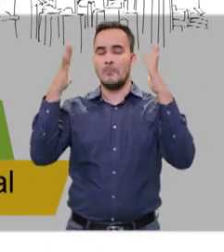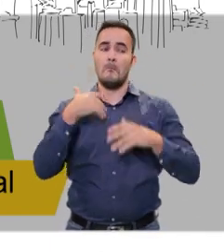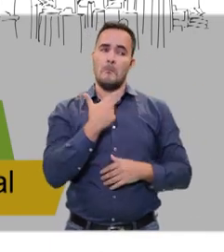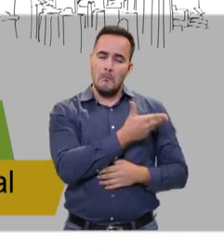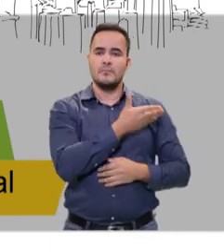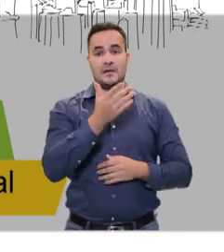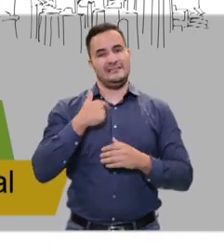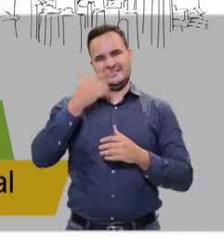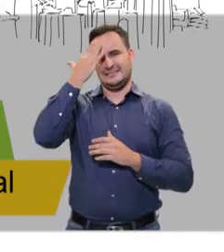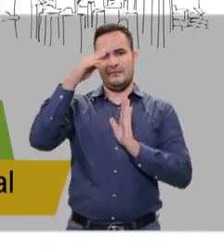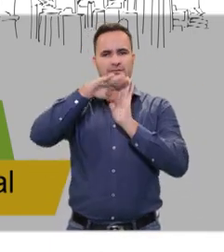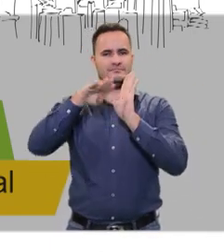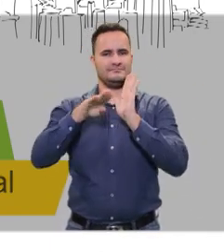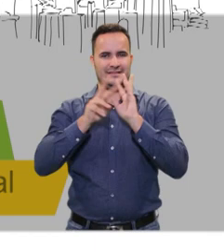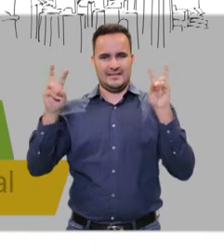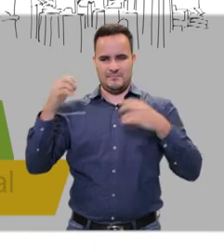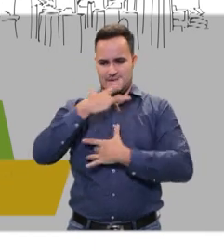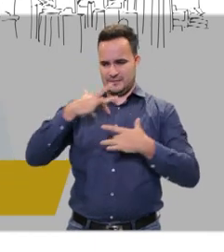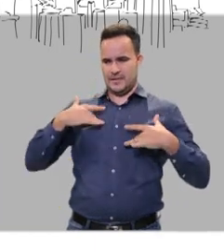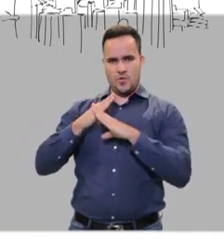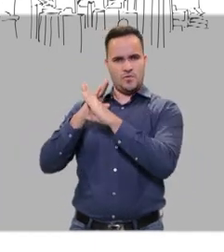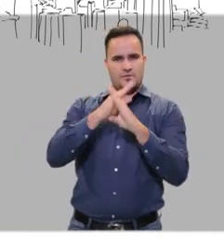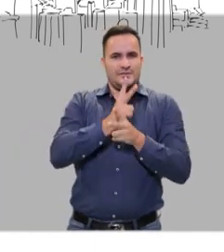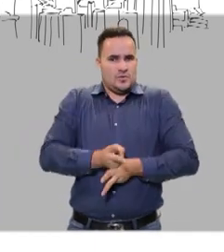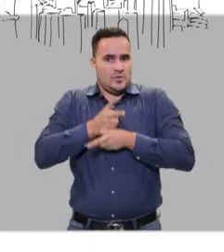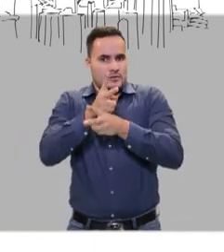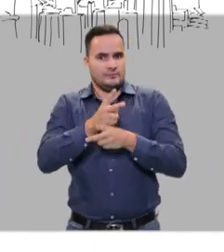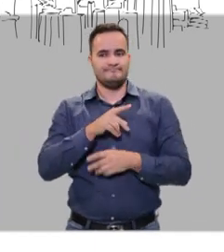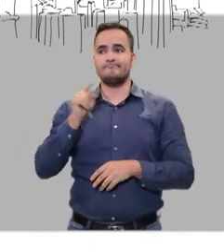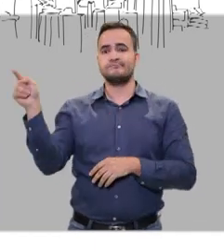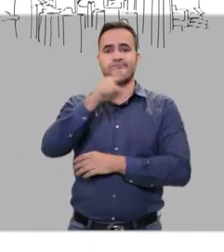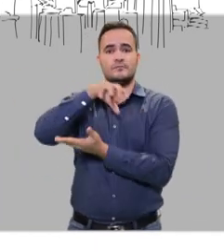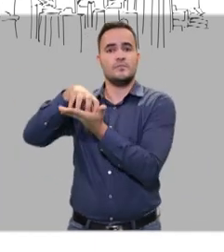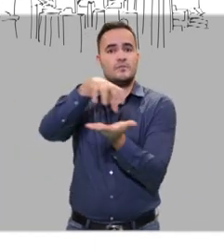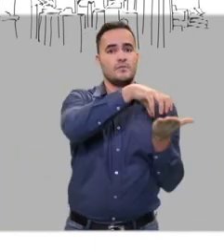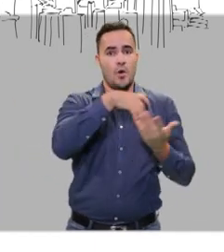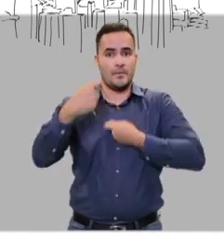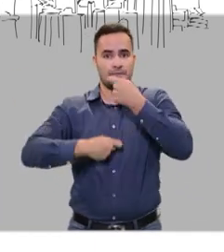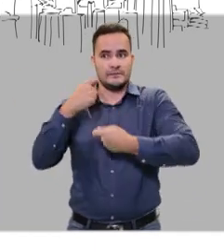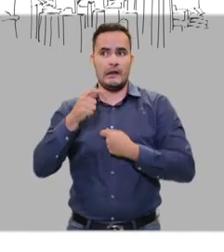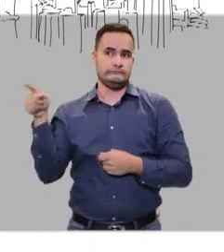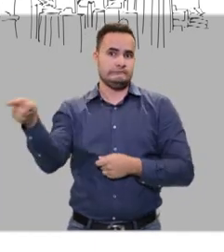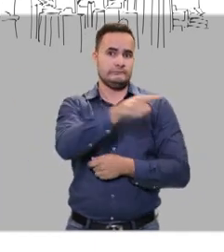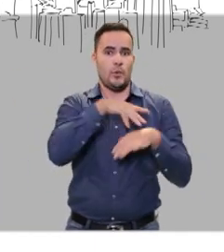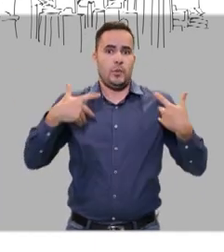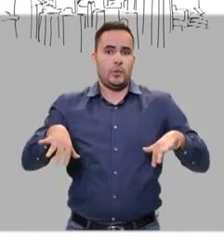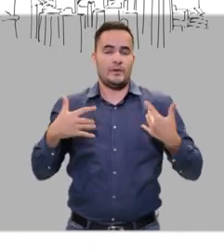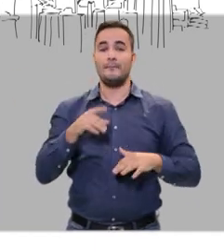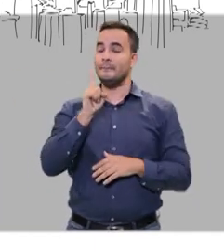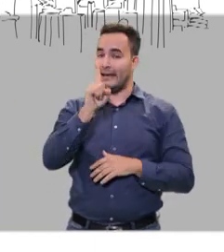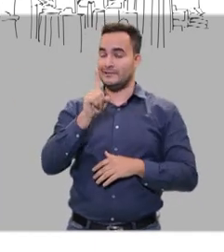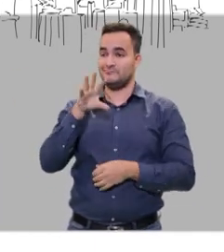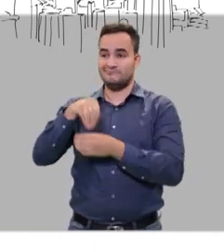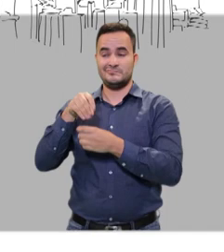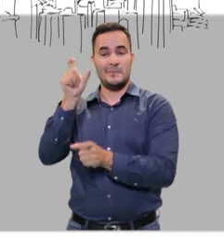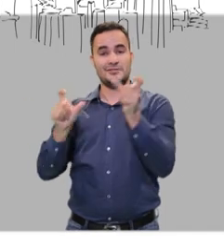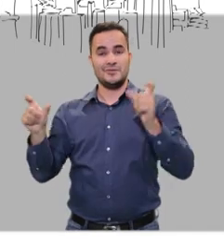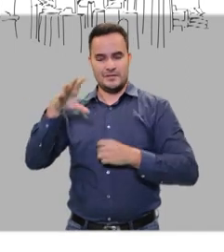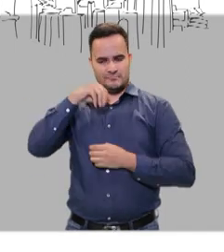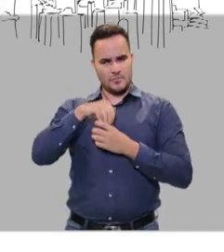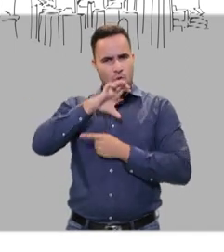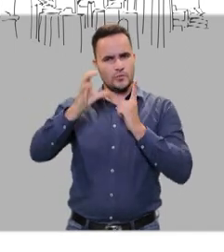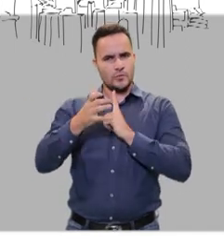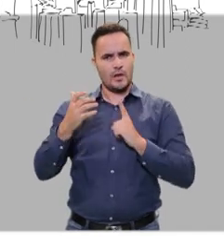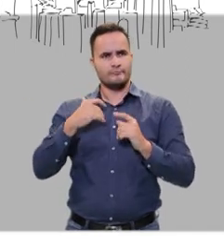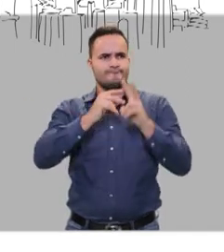todo resaltar los protocolos de bioseguridad que muy curiosamente están haciendo los centros comerciales, pero la cultura ciudadana también hay que